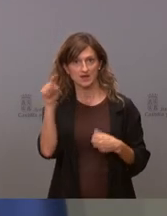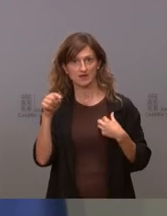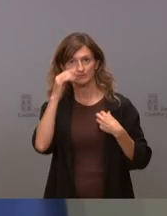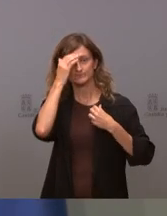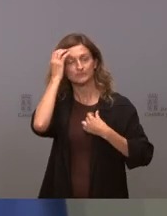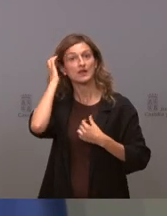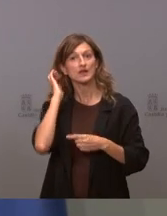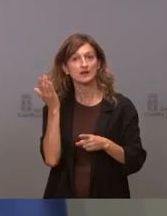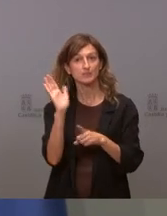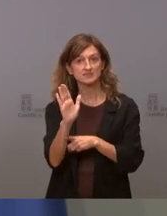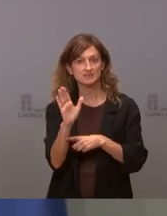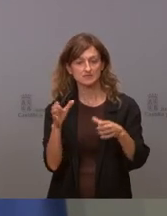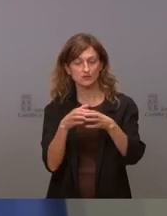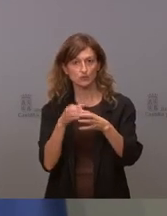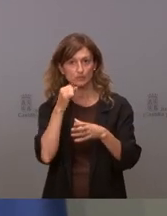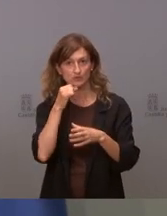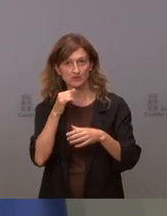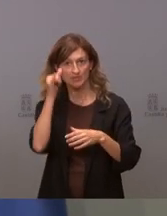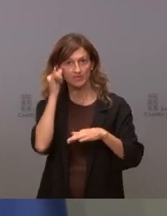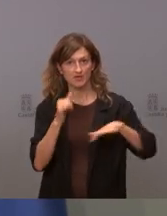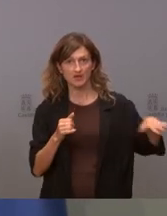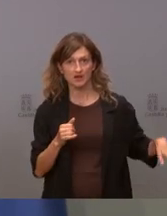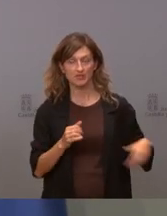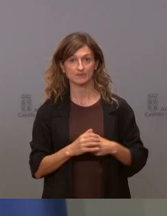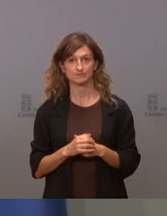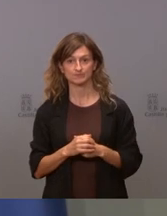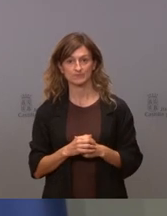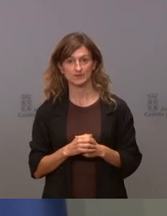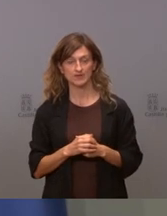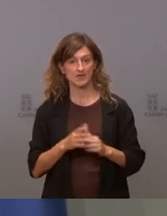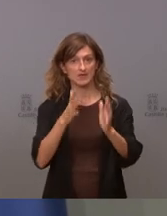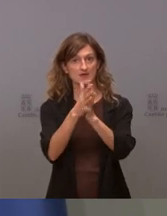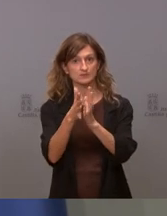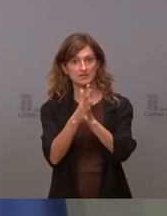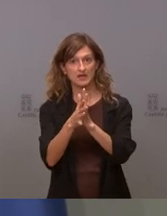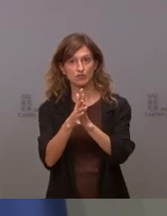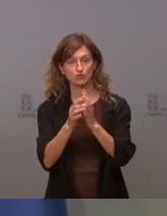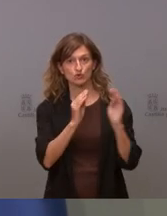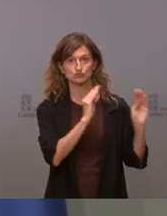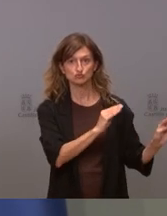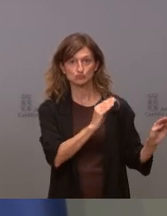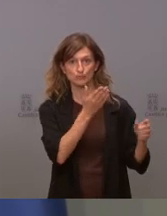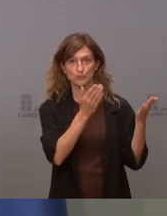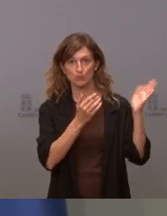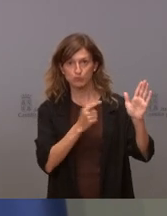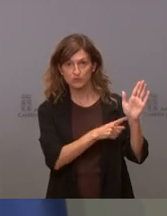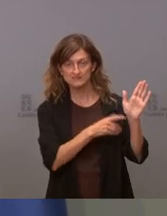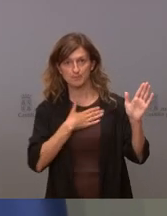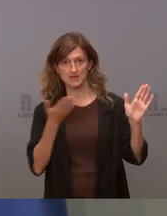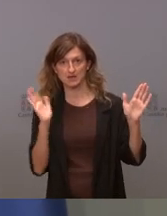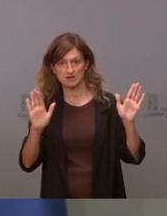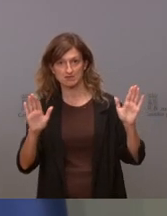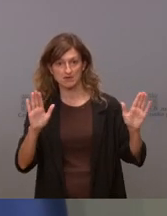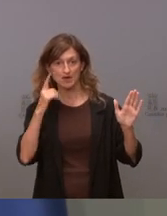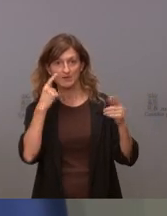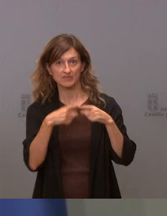con un representante del Partido Socialista de mi izquierda y explicarles su propuesta y la nuestra si son